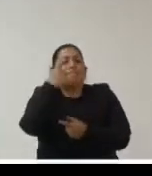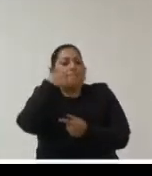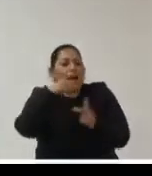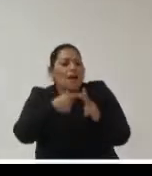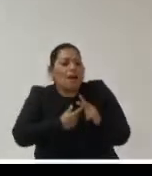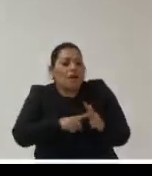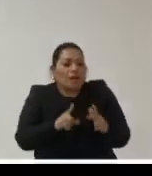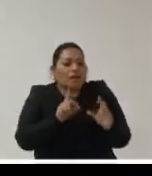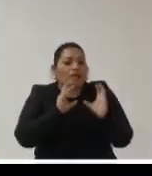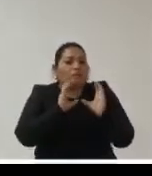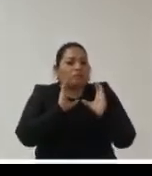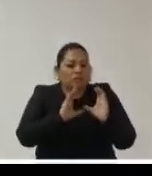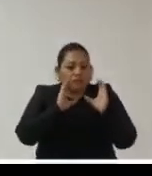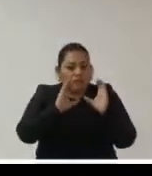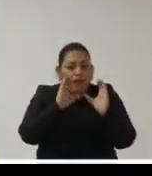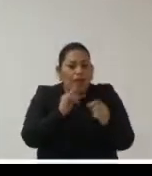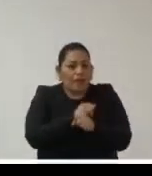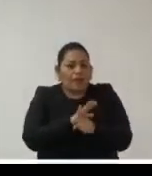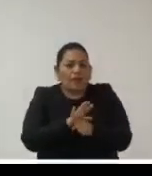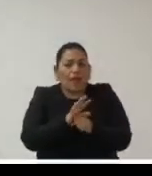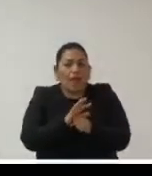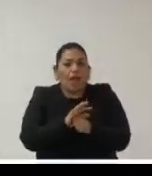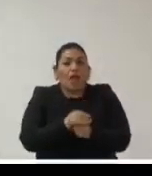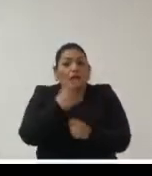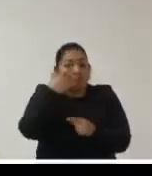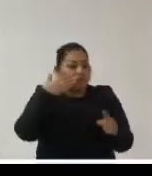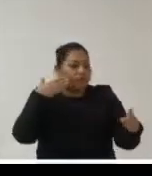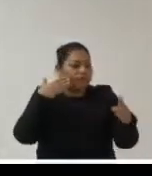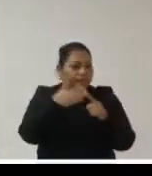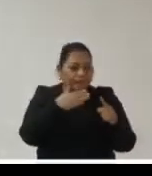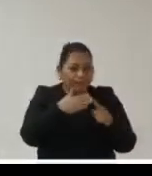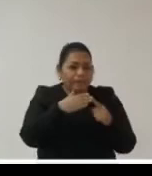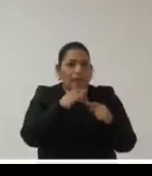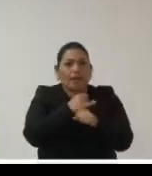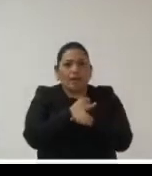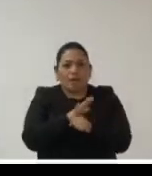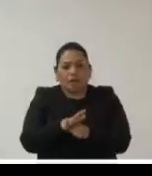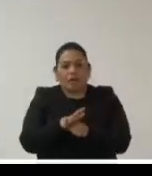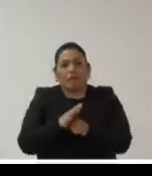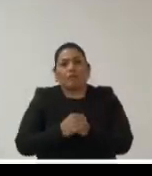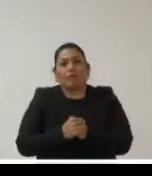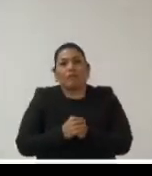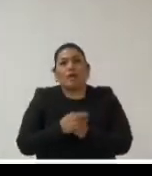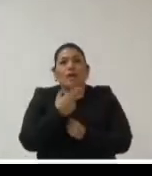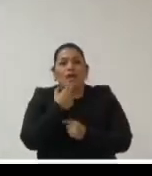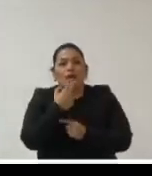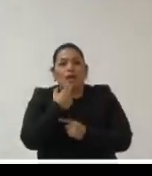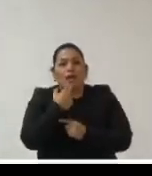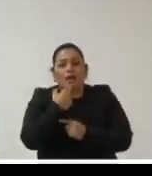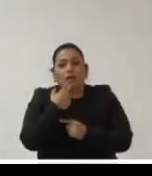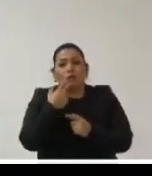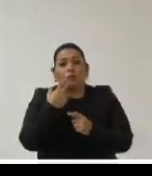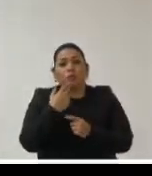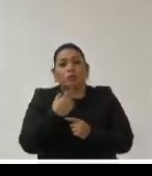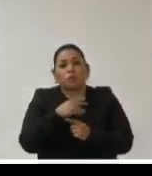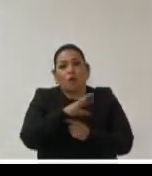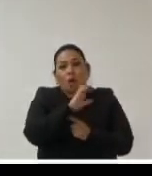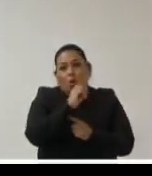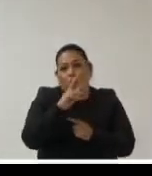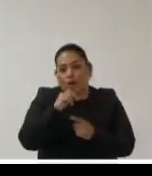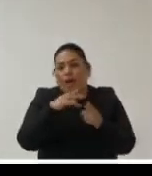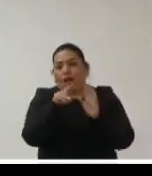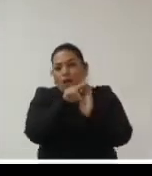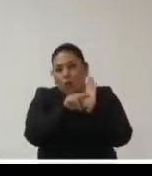de iniciativas de fiscalizaciones focalizadas y a partir del uso de la plataforma de lobby y de la